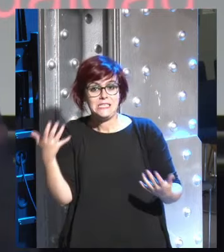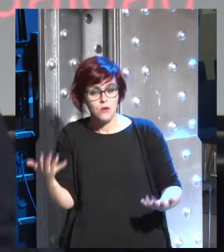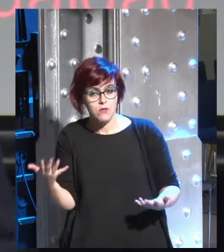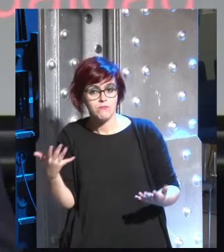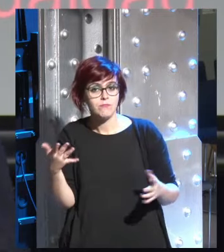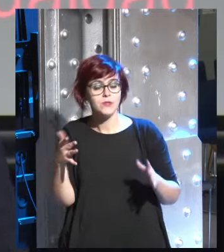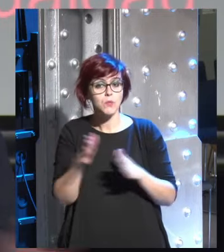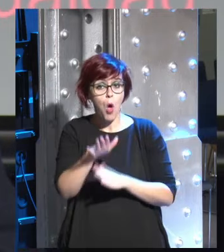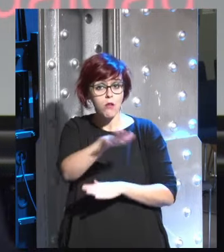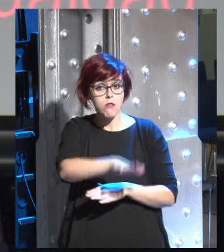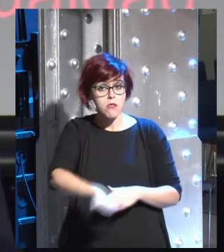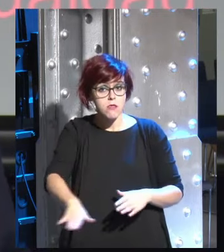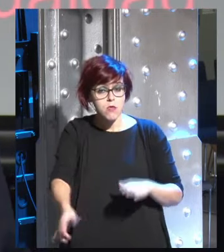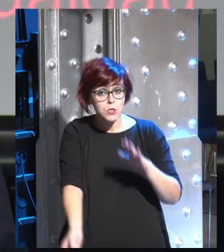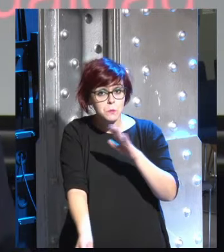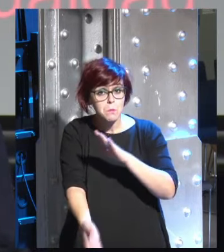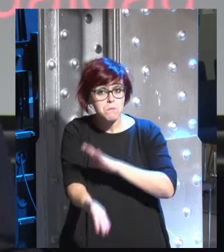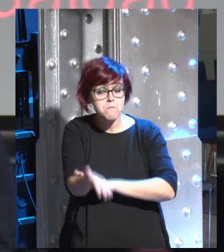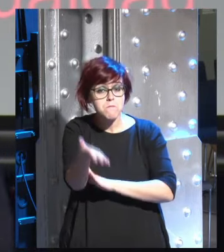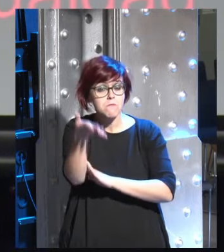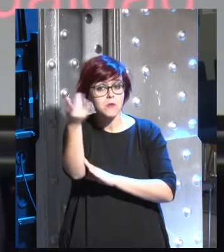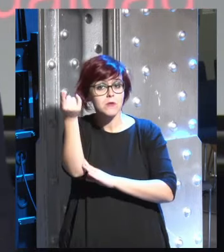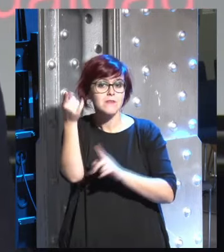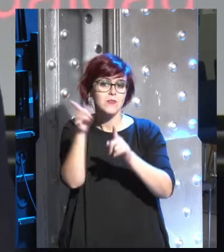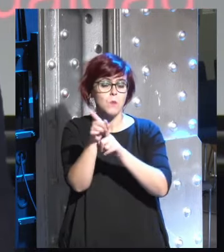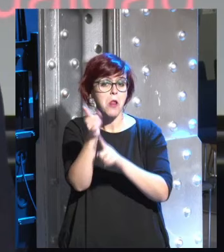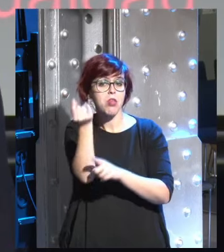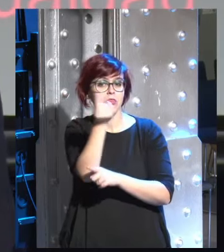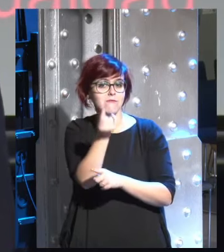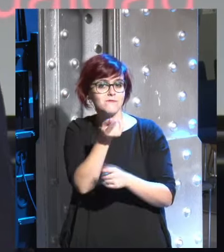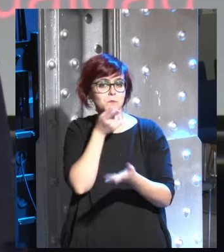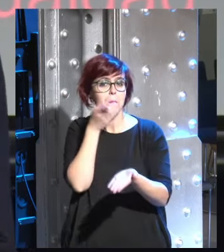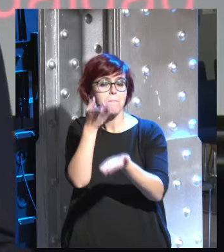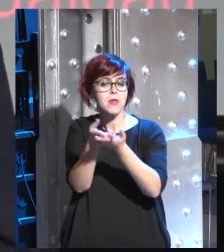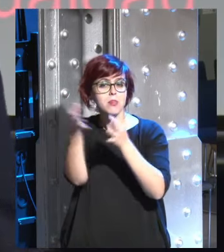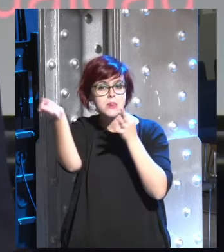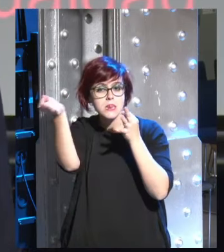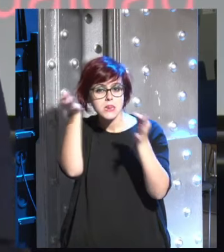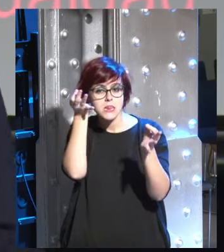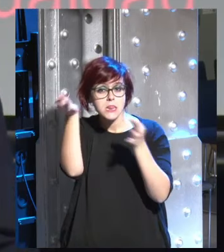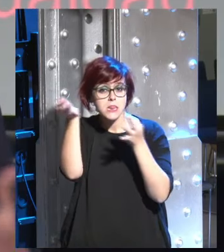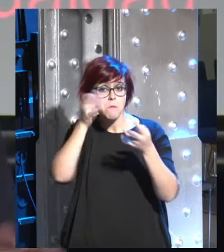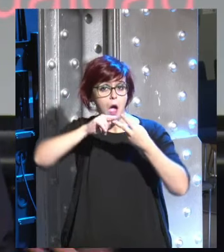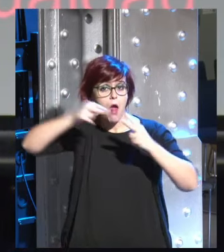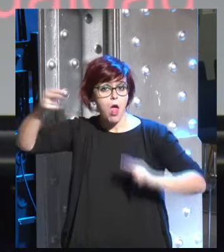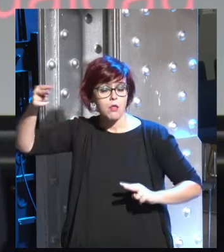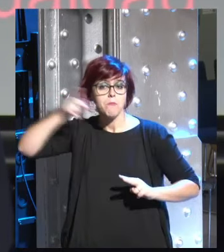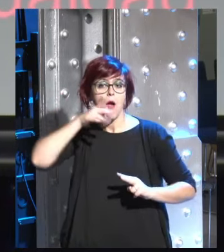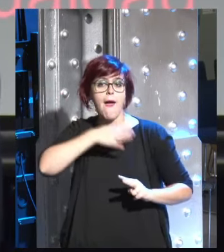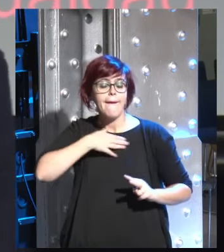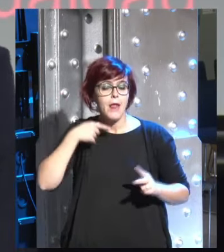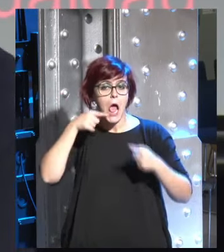diseñar niños hijos a demanda es decir con la bioingeniería genética